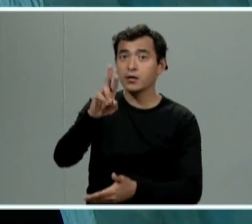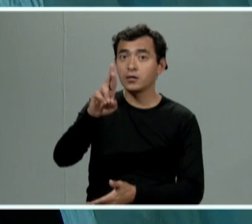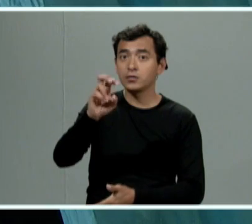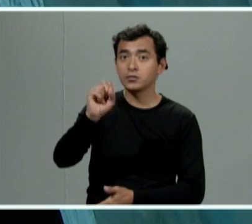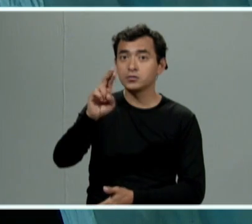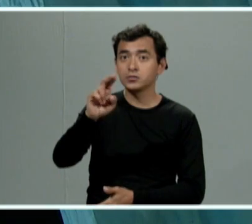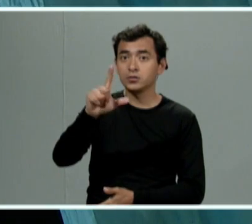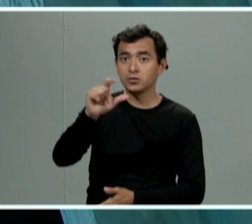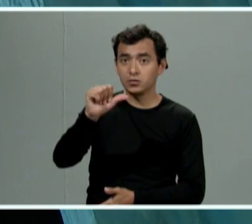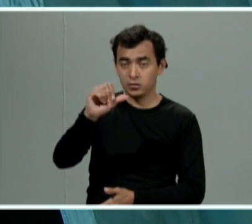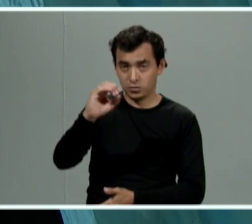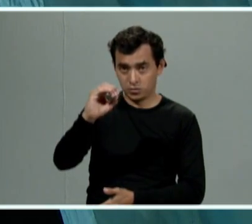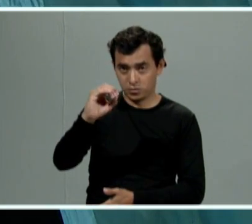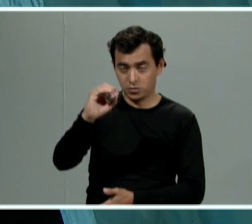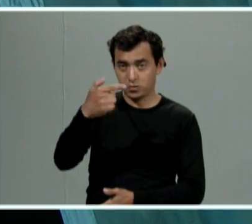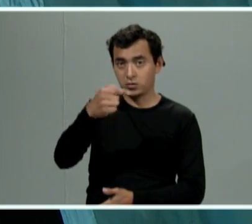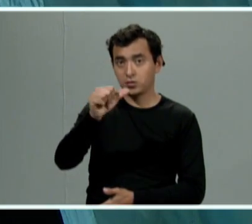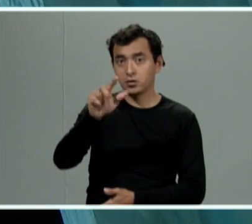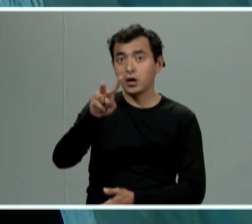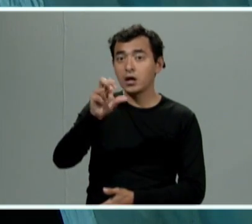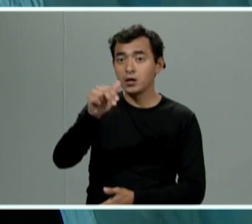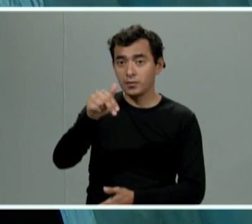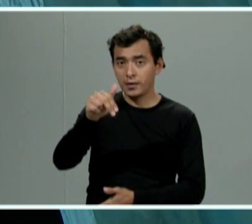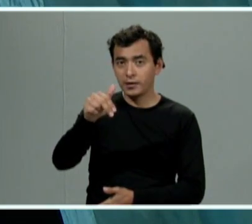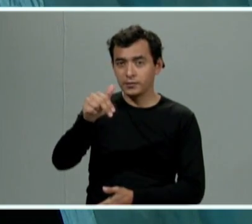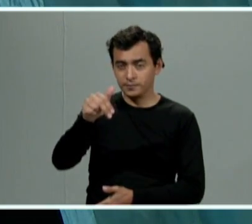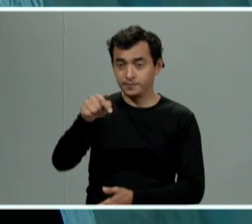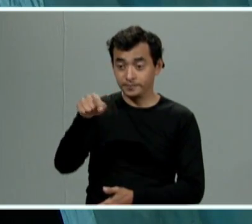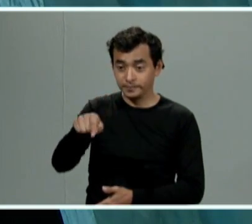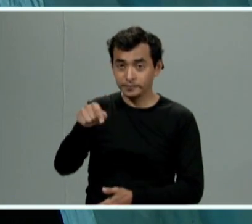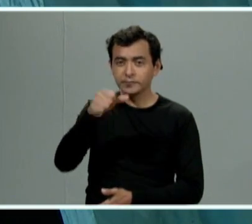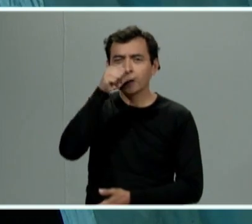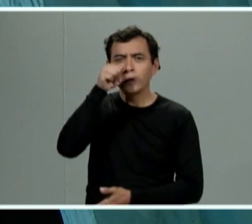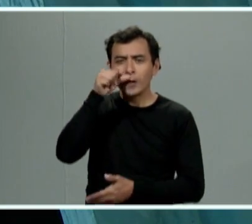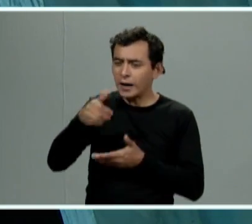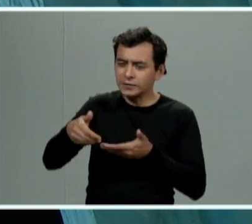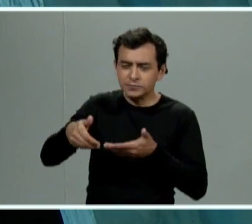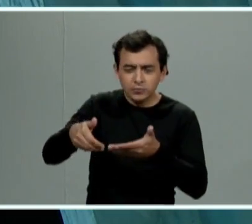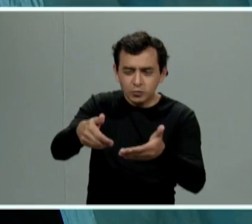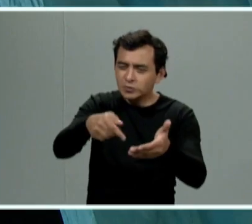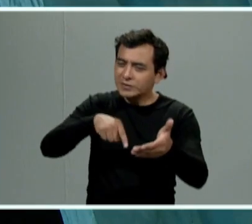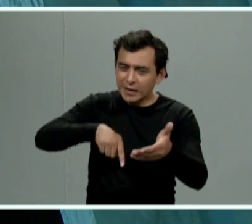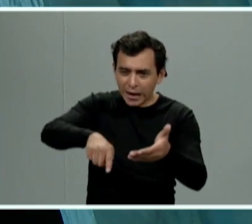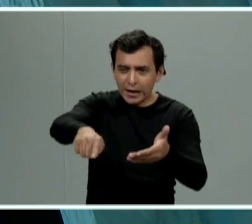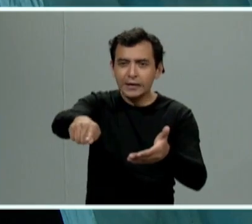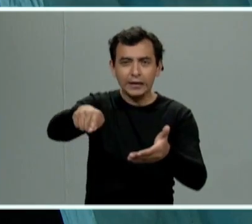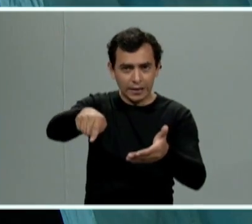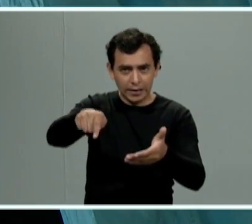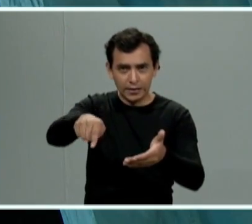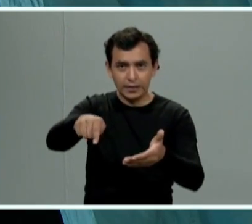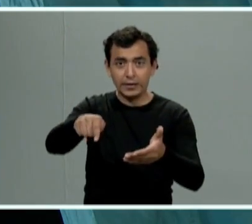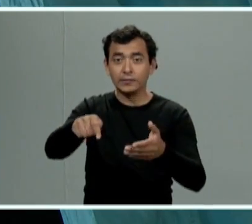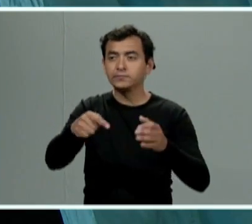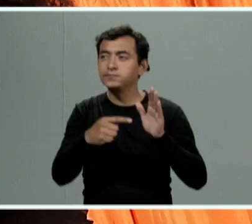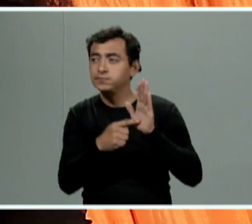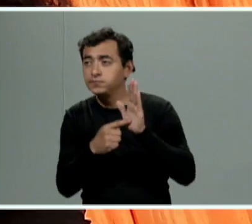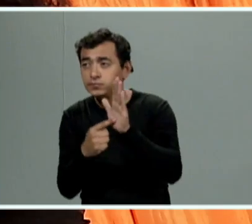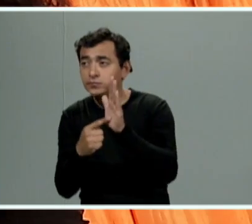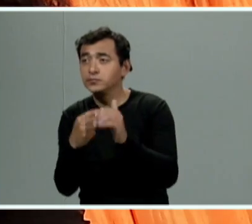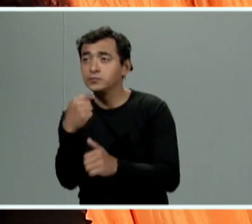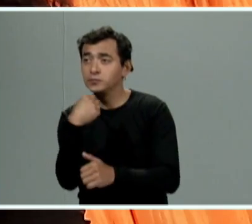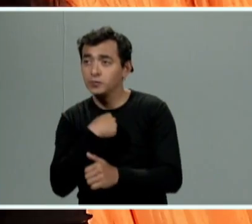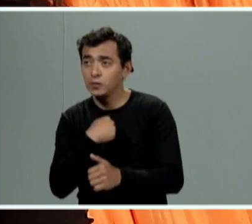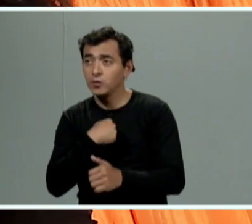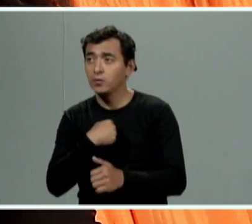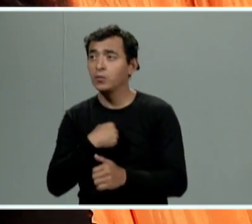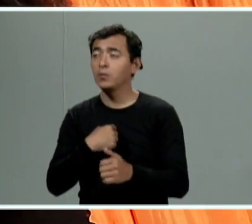grupo de fiscales especializadas en investigación de delitos ante quienes se presenta la denuncia correspondiente en este caso llegamos y